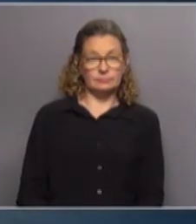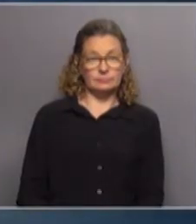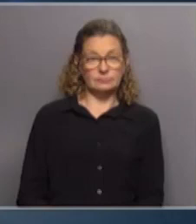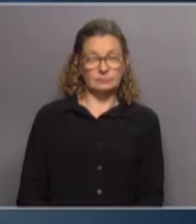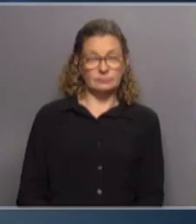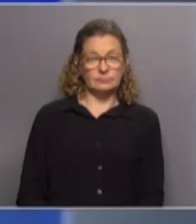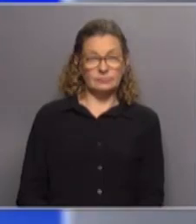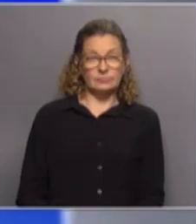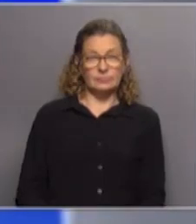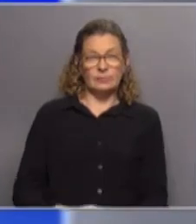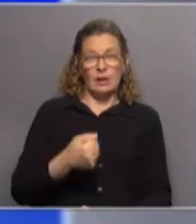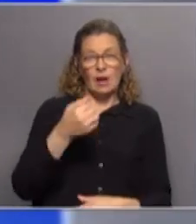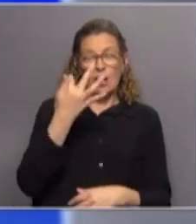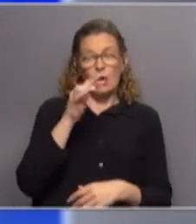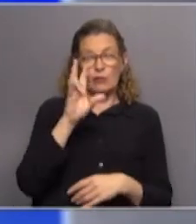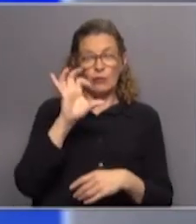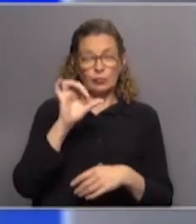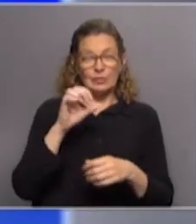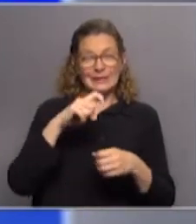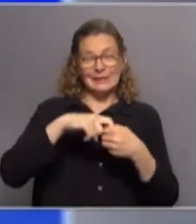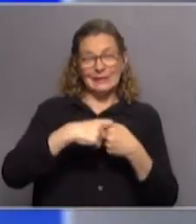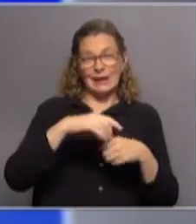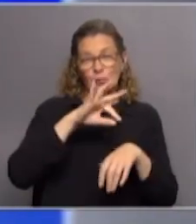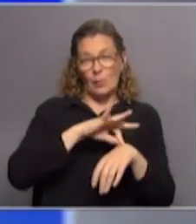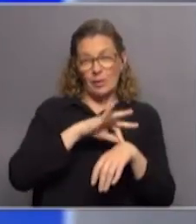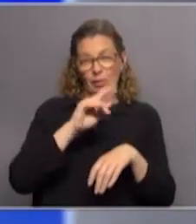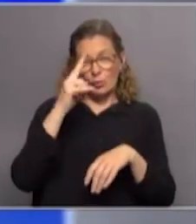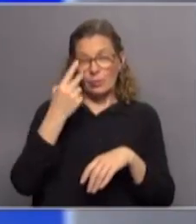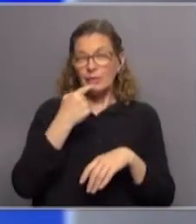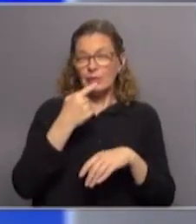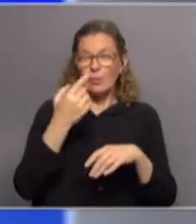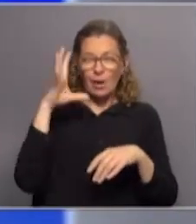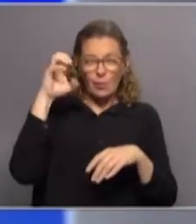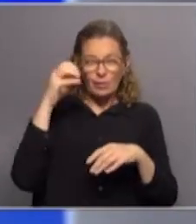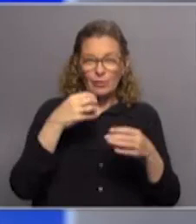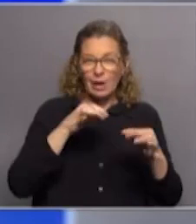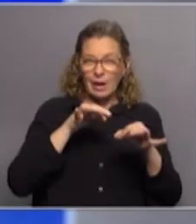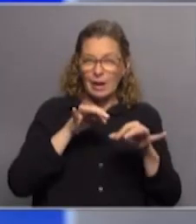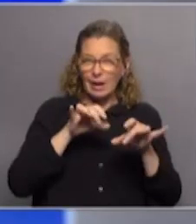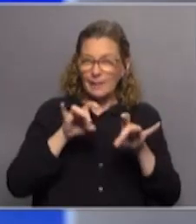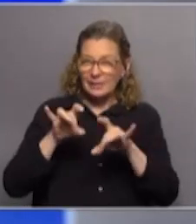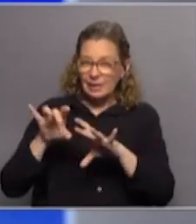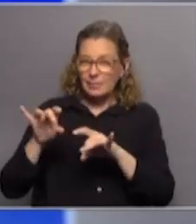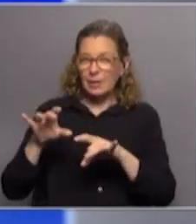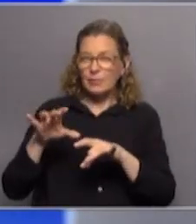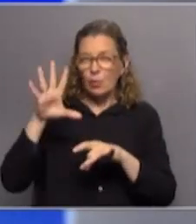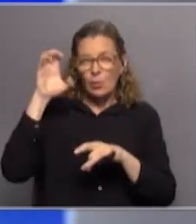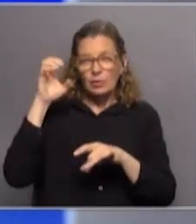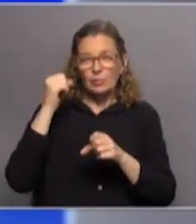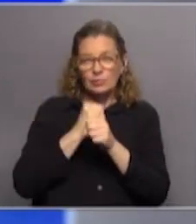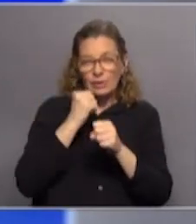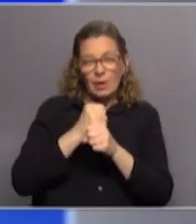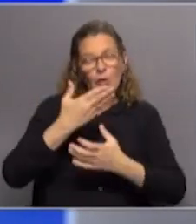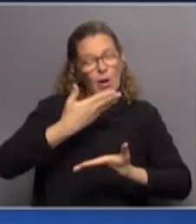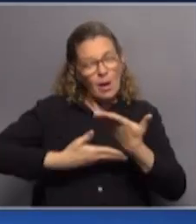La FUSI y el Sindicato Médico del Uruguay en muchos temas, lo recuerdo, durante la pandemia han tenido un espíritu de trabajo